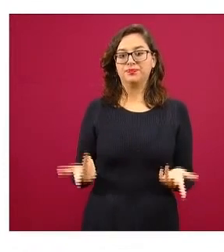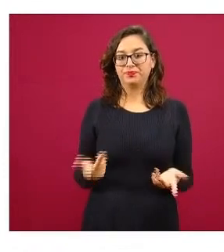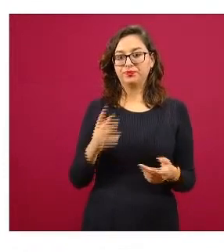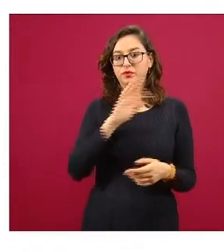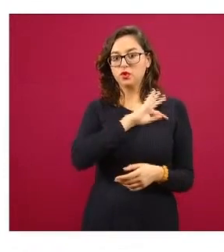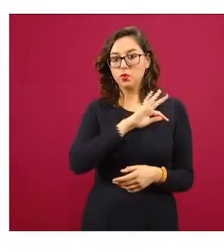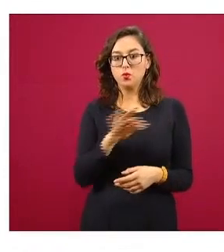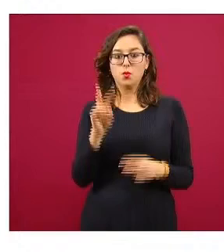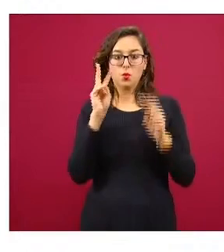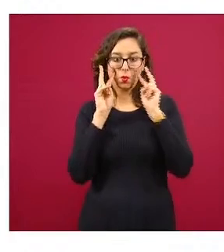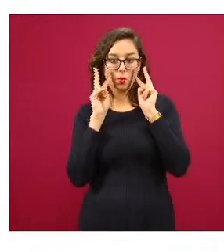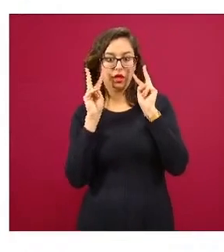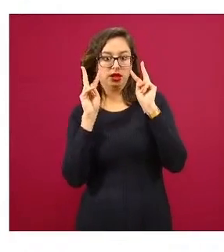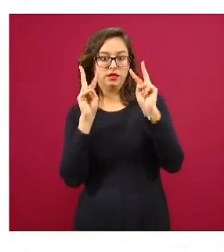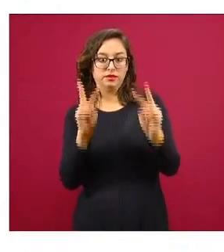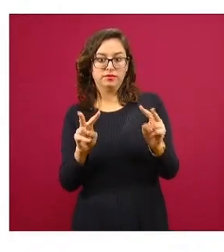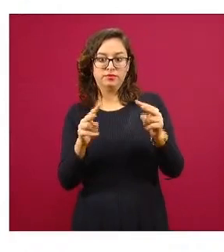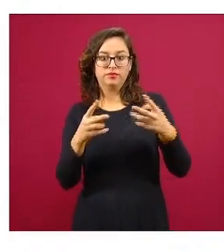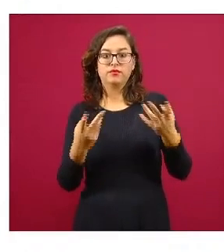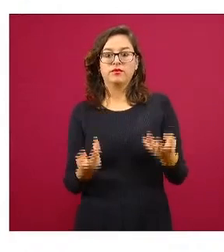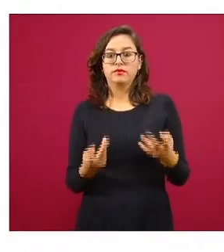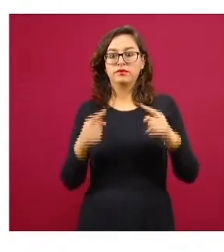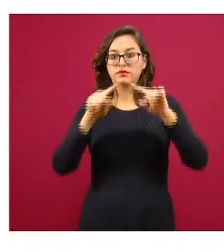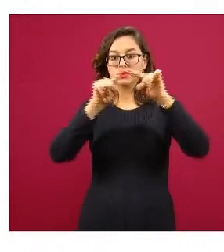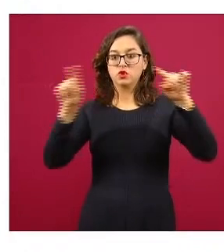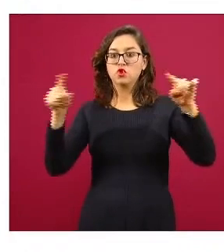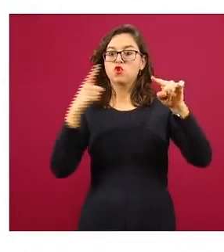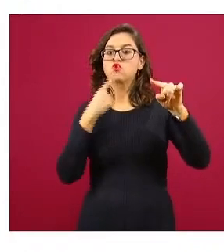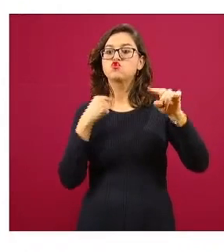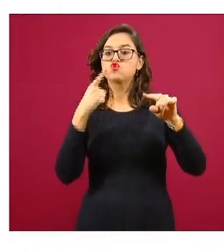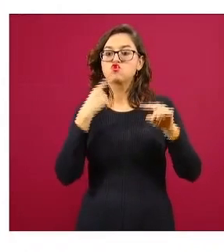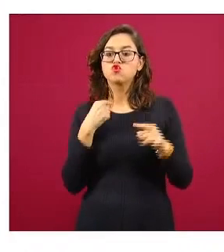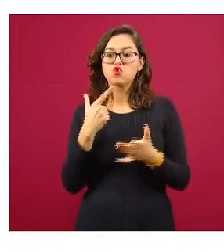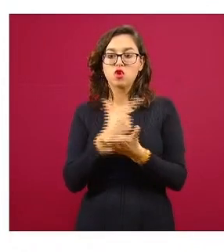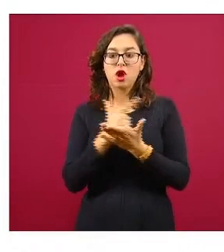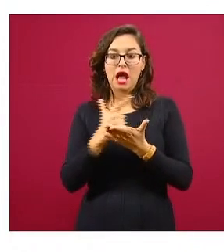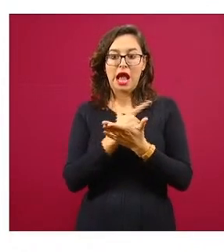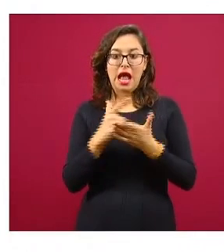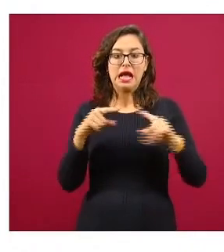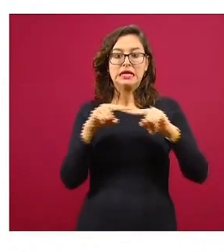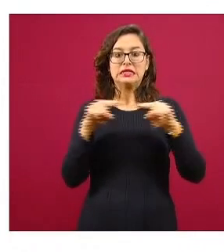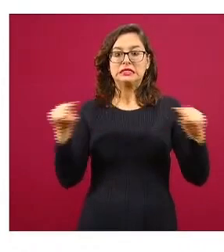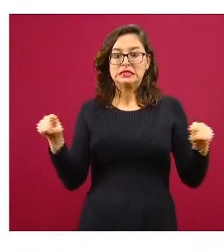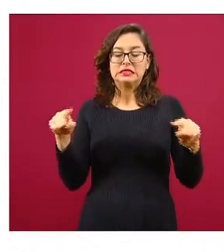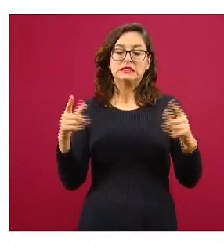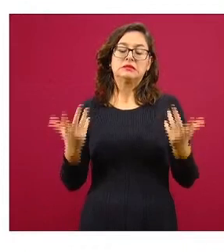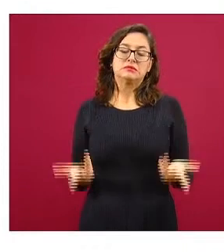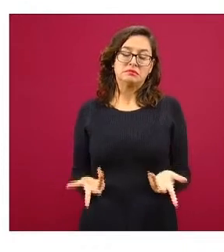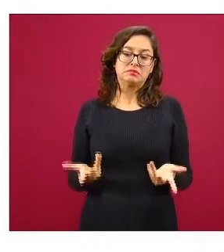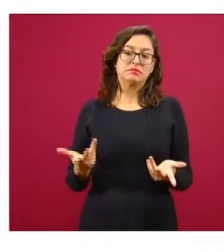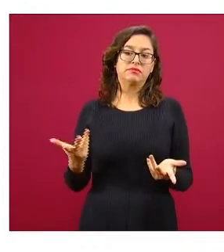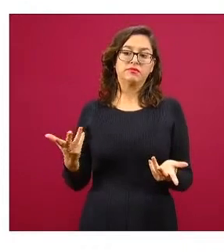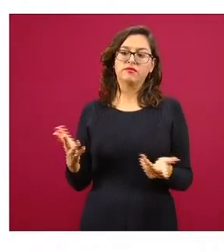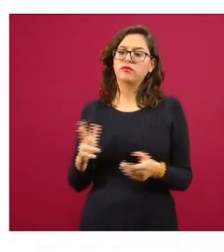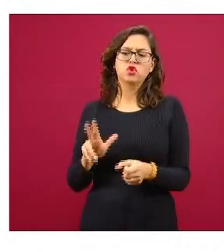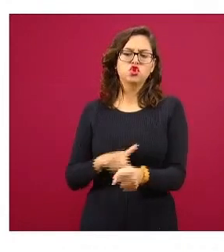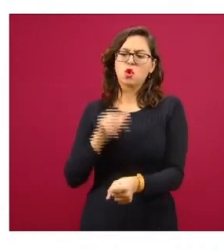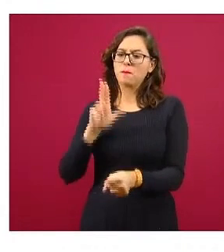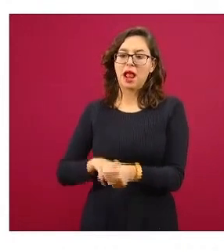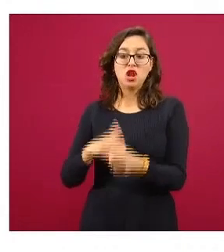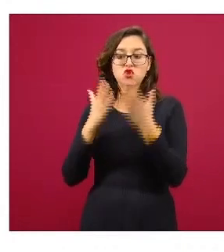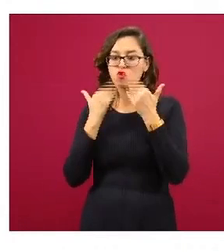que corresponde a esta mediana de las mortalidades esperadas en tiempos